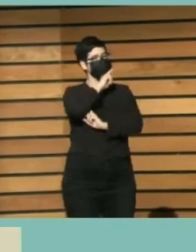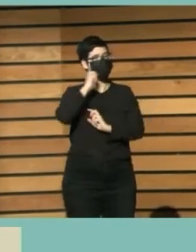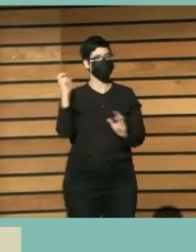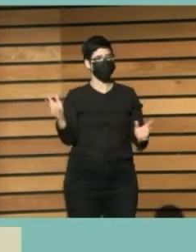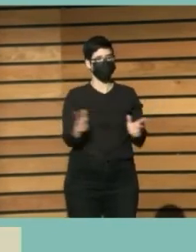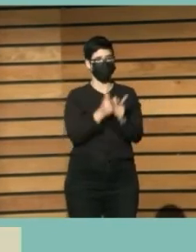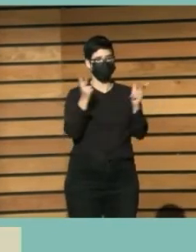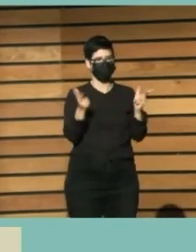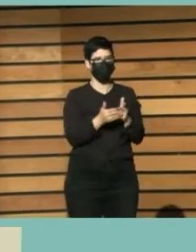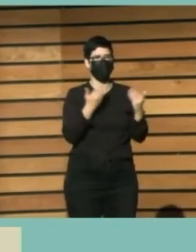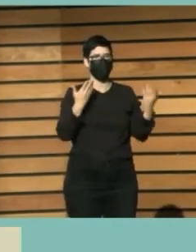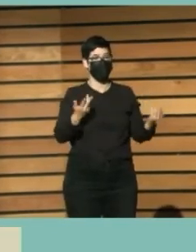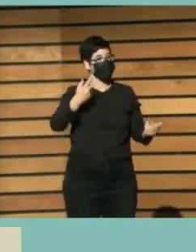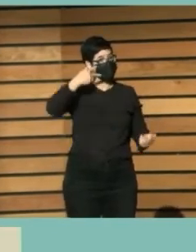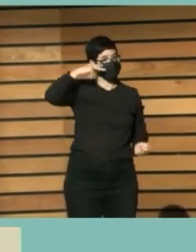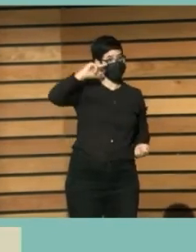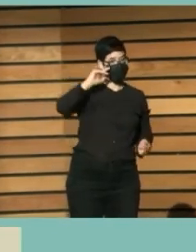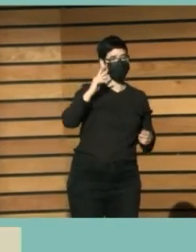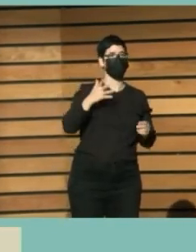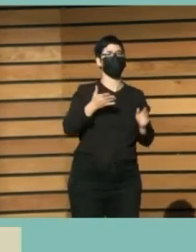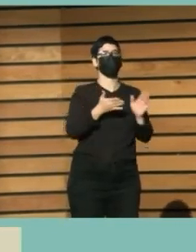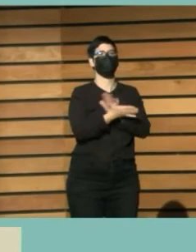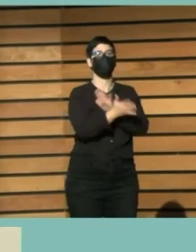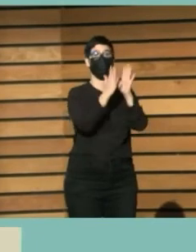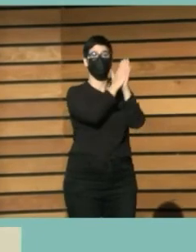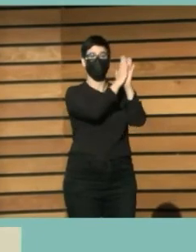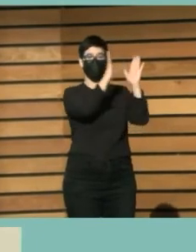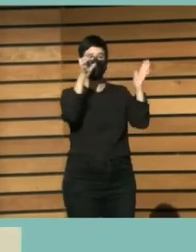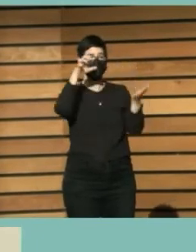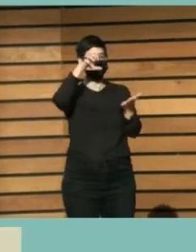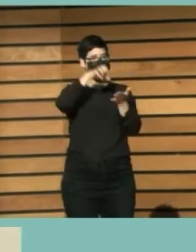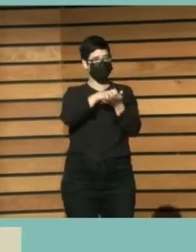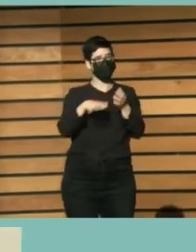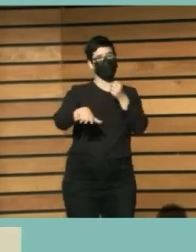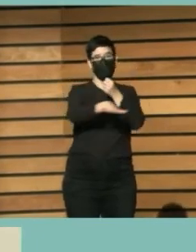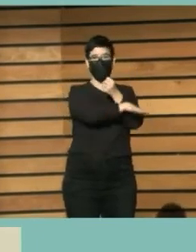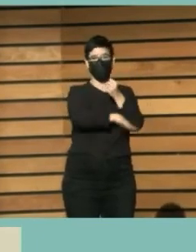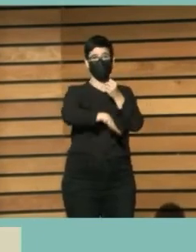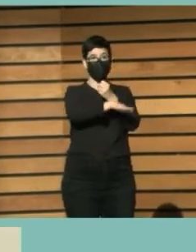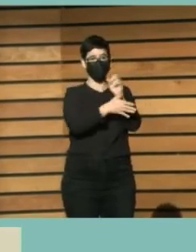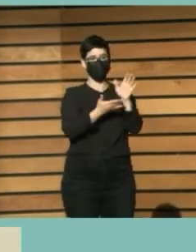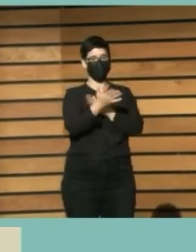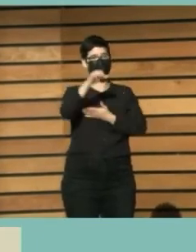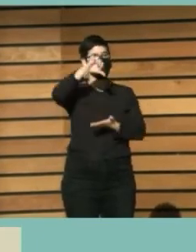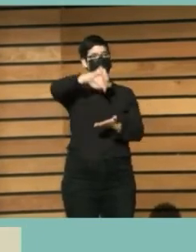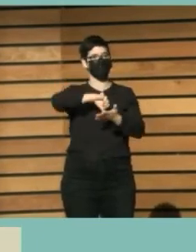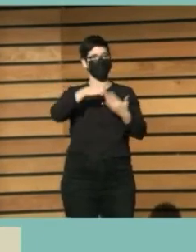experiencia, es decir, una biblioteca basada en la experiencia de las personas, que ponen las personas en el centro.